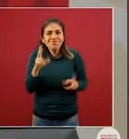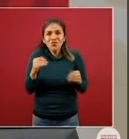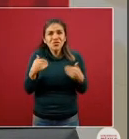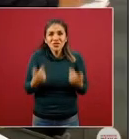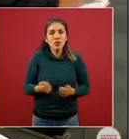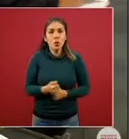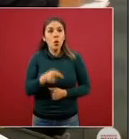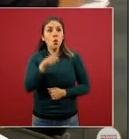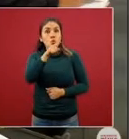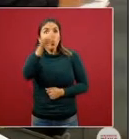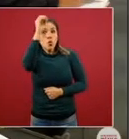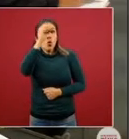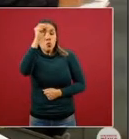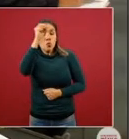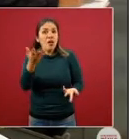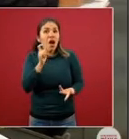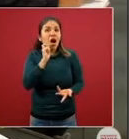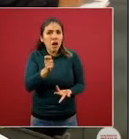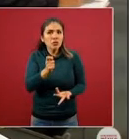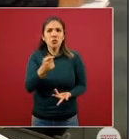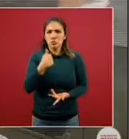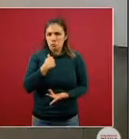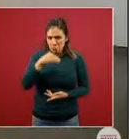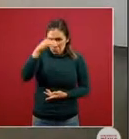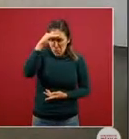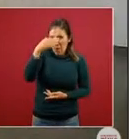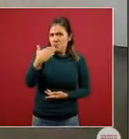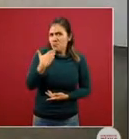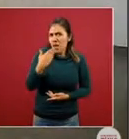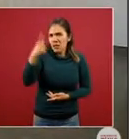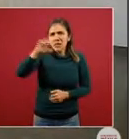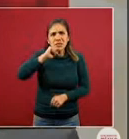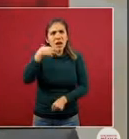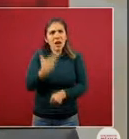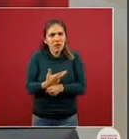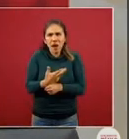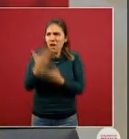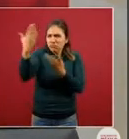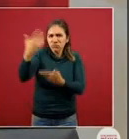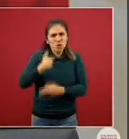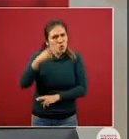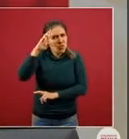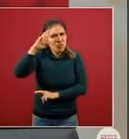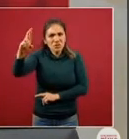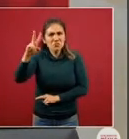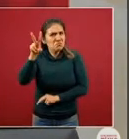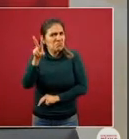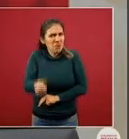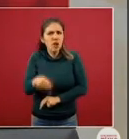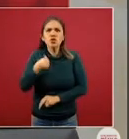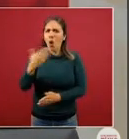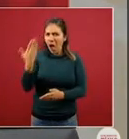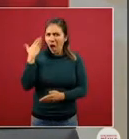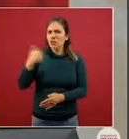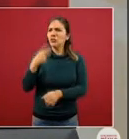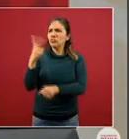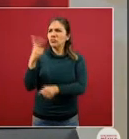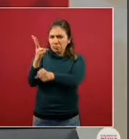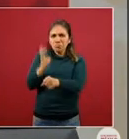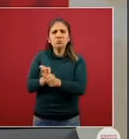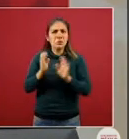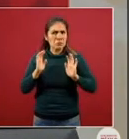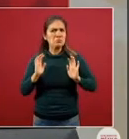pues qué opino de que hay datos diferenciados que la secretaria de tamaulipas la respeto mucho ya hablado con él la invité de hecho